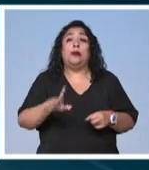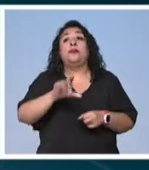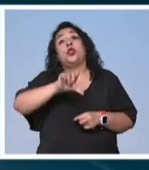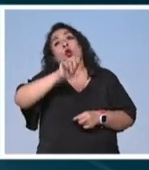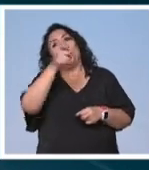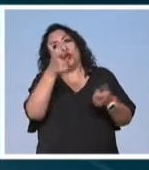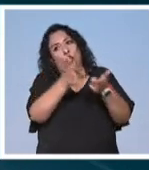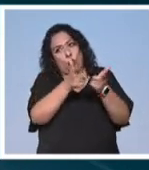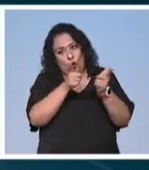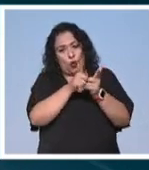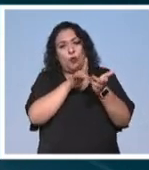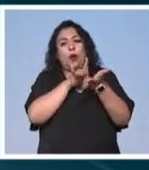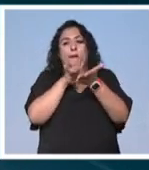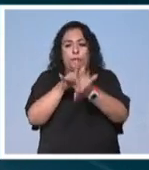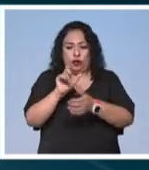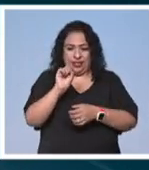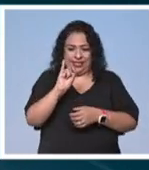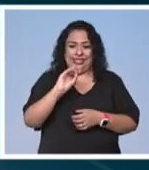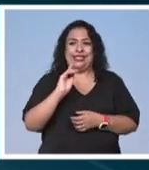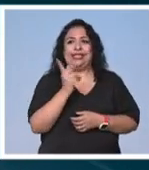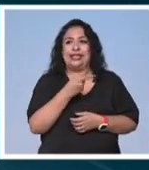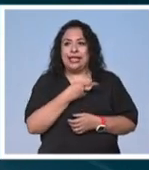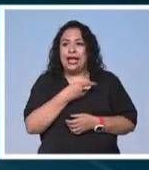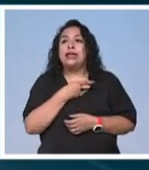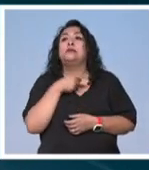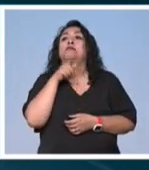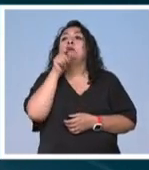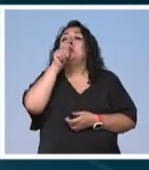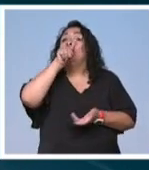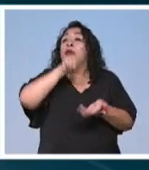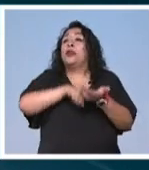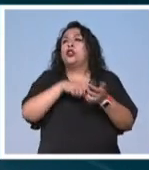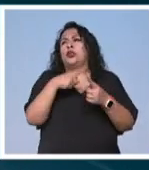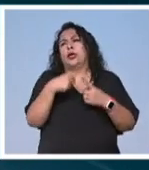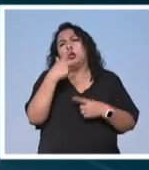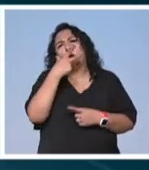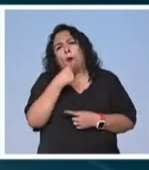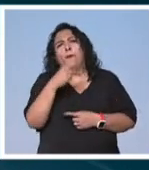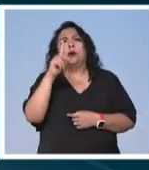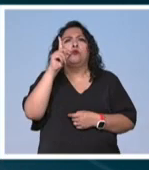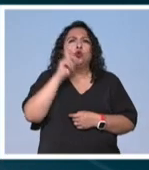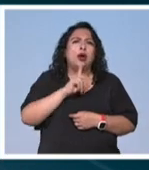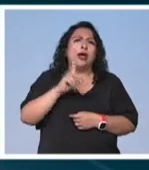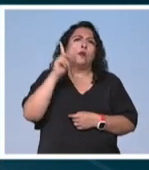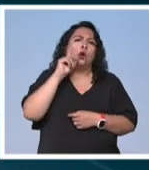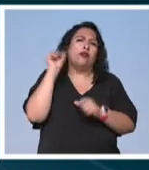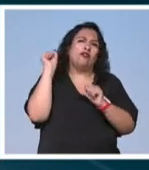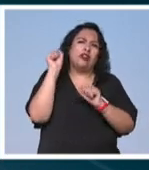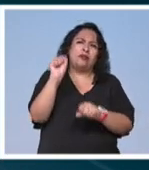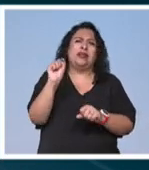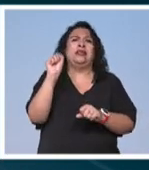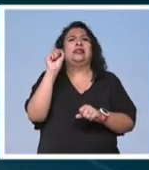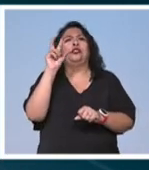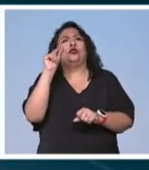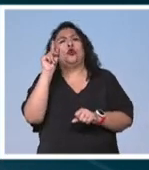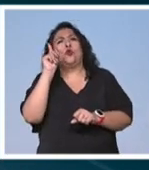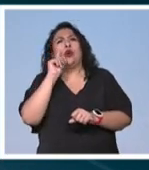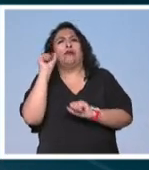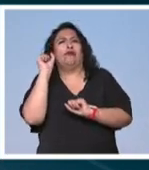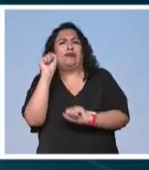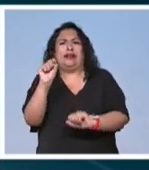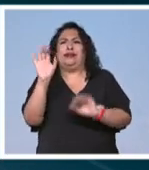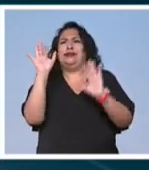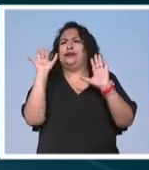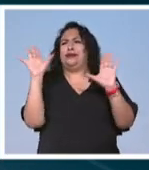el otro grupo que apoya el transgénero en el cual están incluidos hombres, mujeres, feministas no feministas porque tampoco